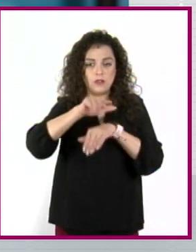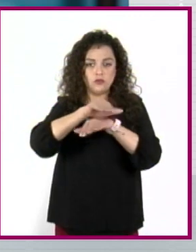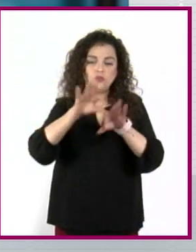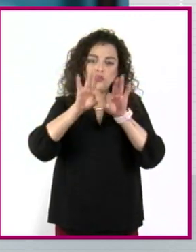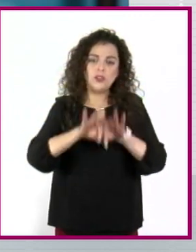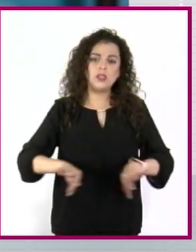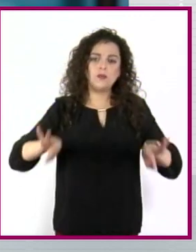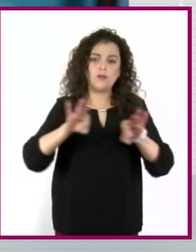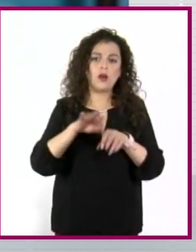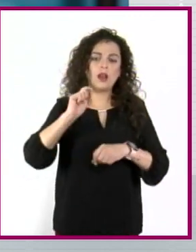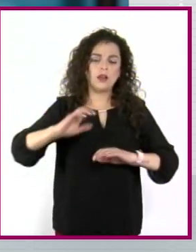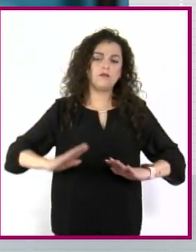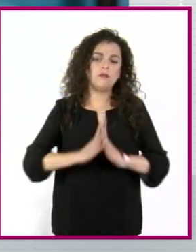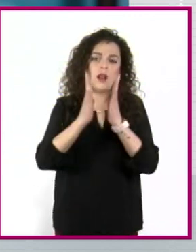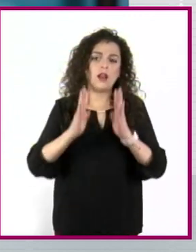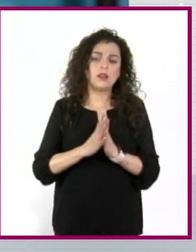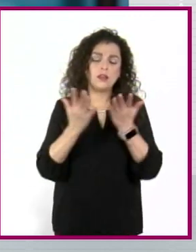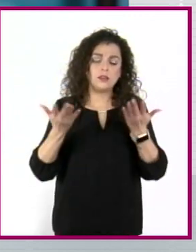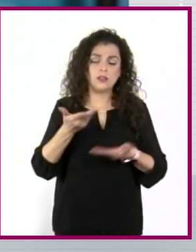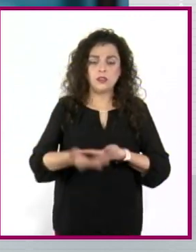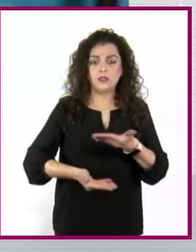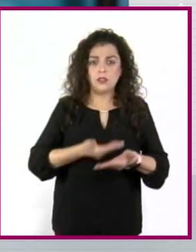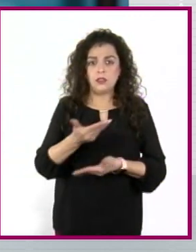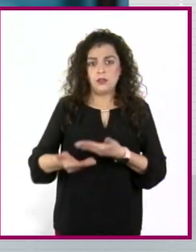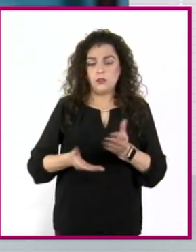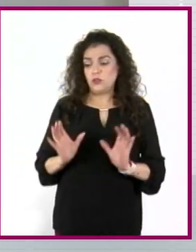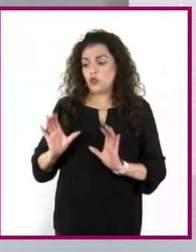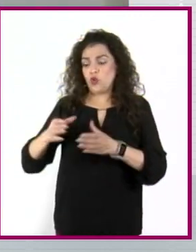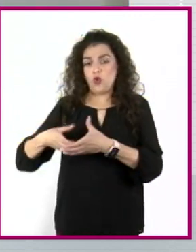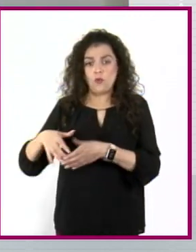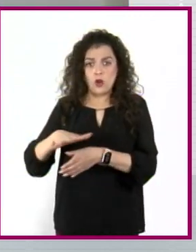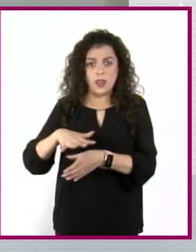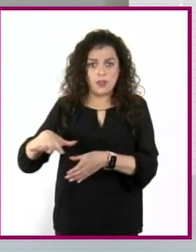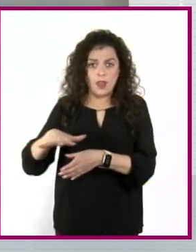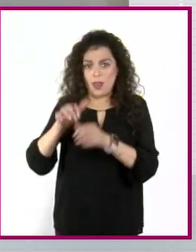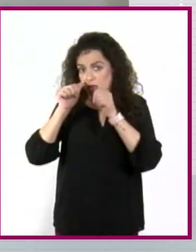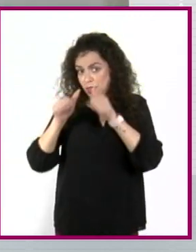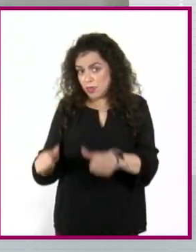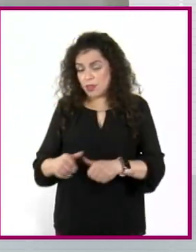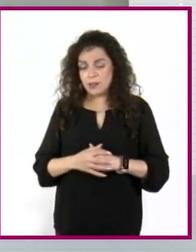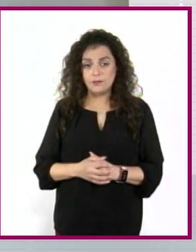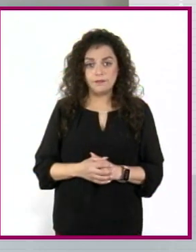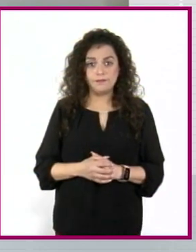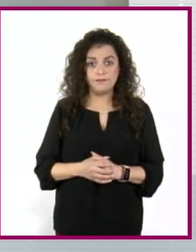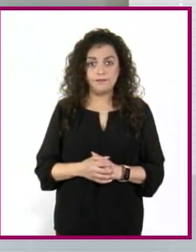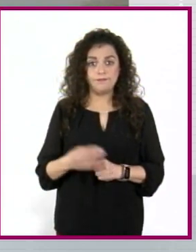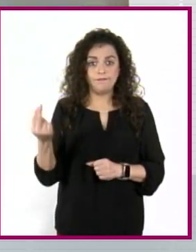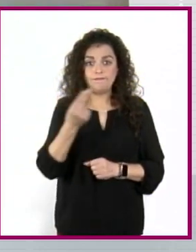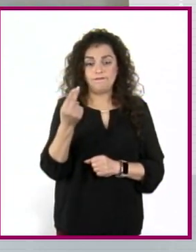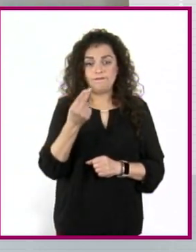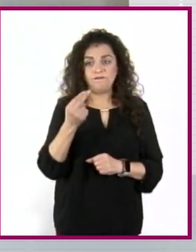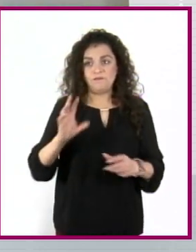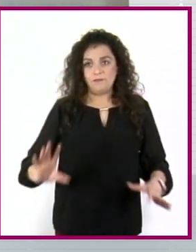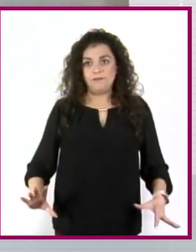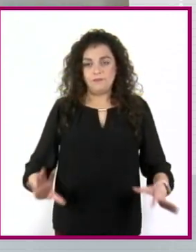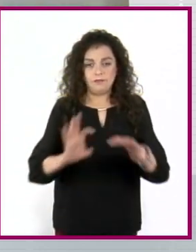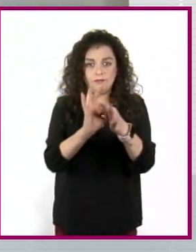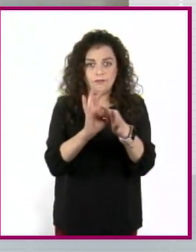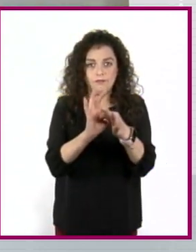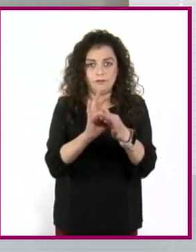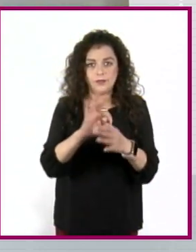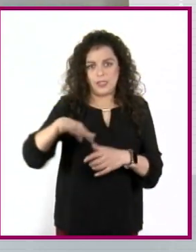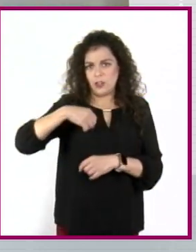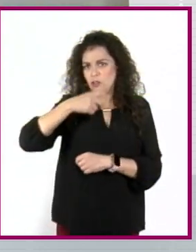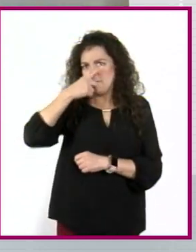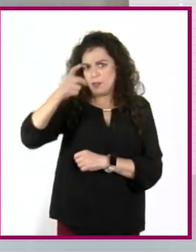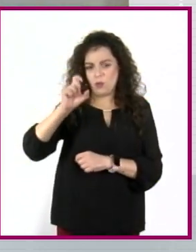importancia de la participación ciudadana y el servicio comunitario? Necesitan conectarse con ellos, que es lo que decía al principio, además.